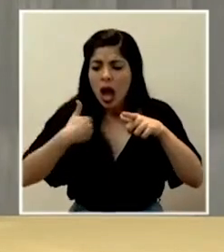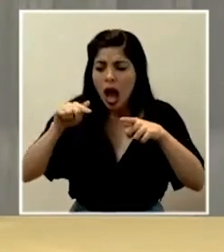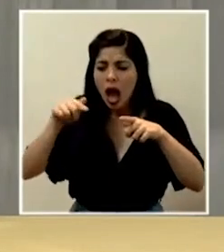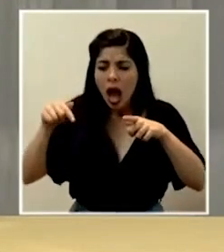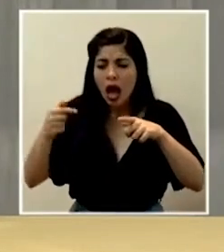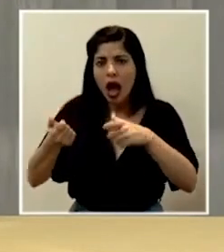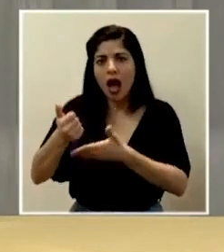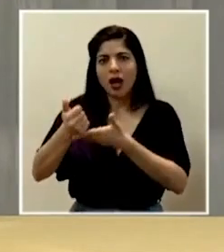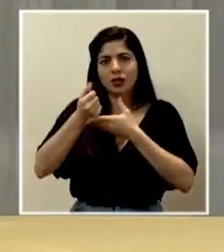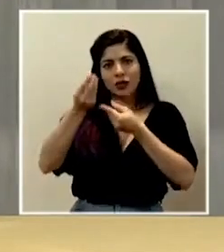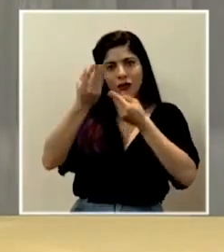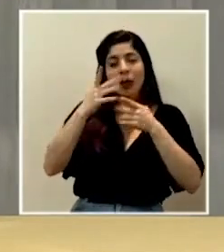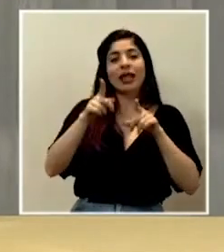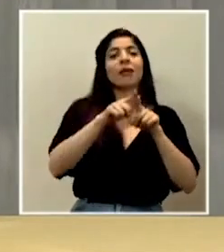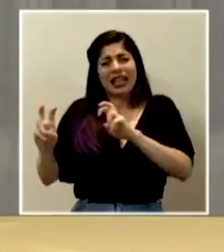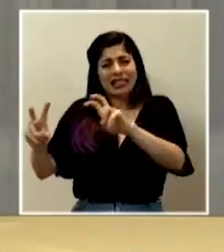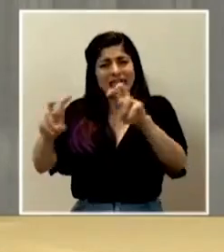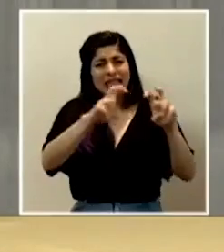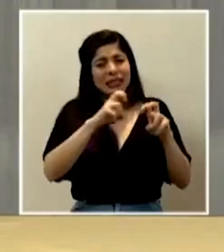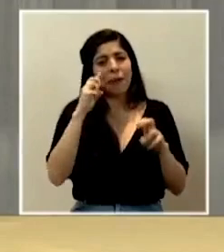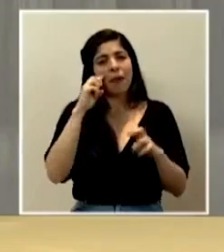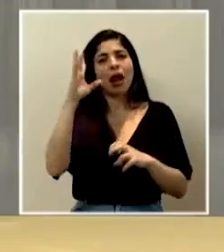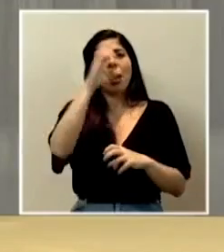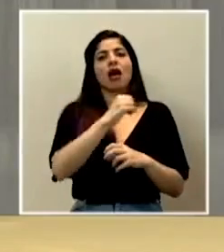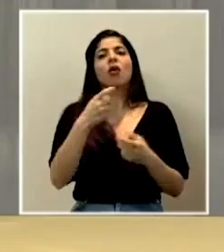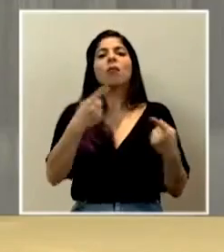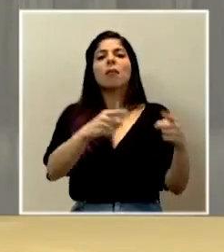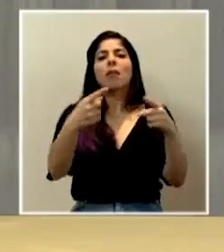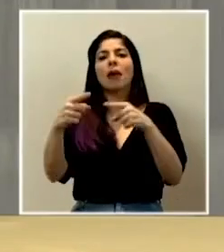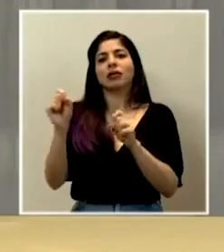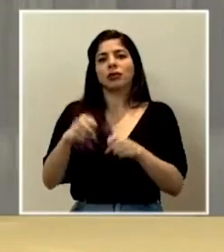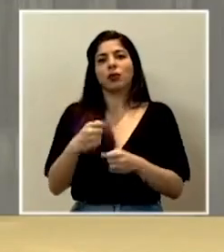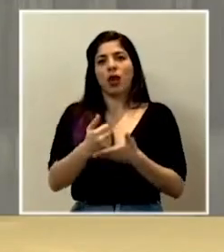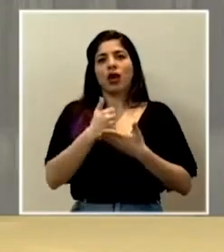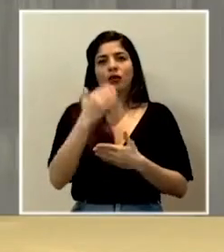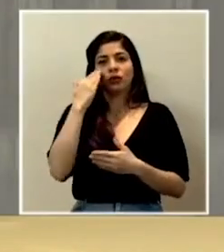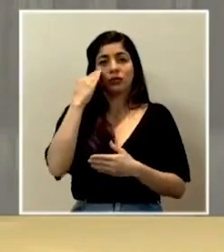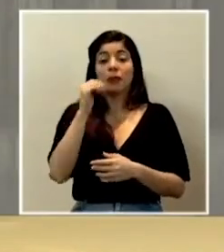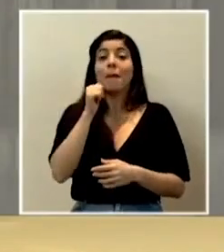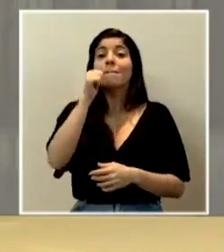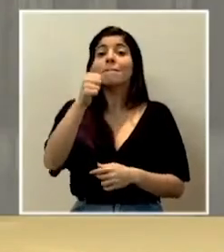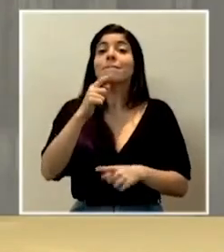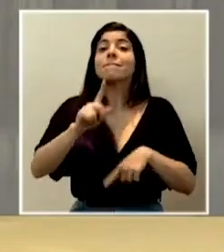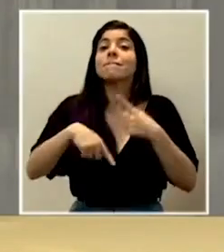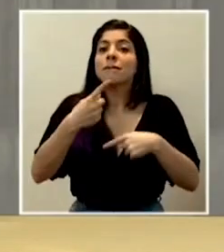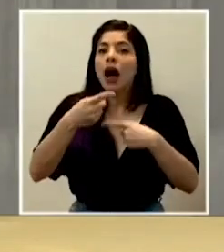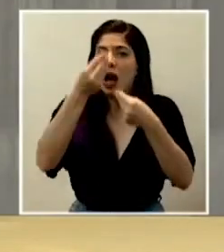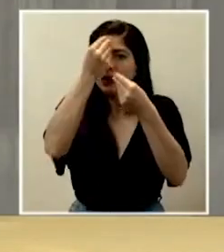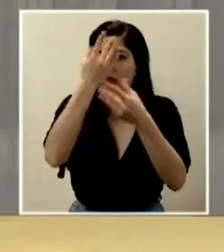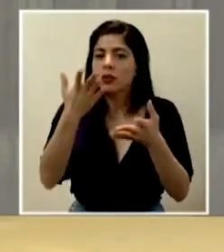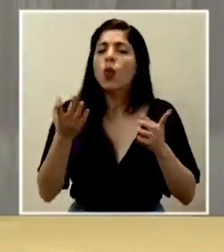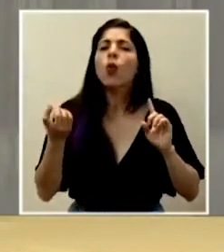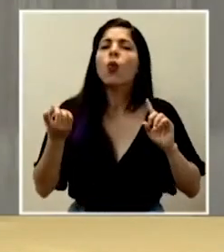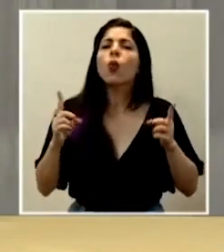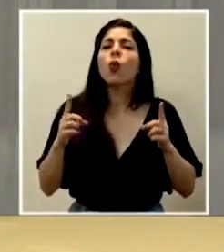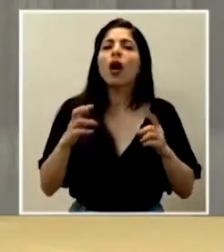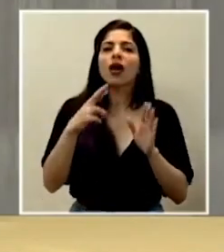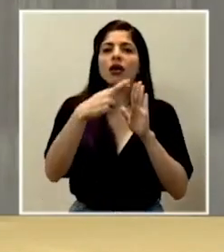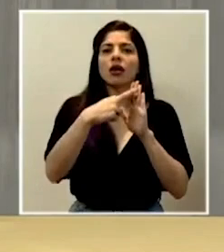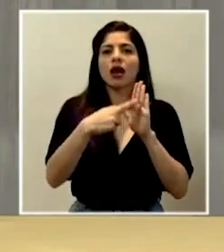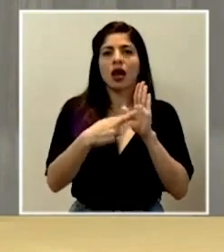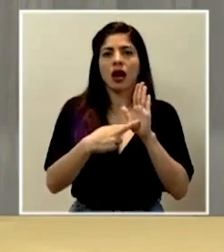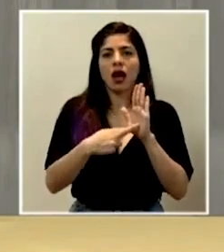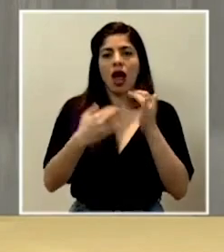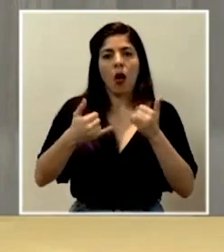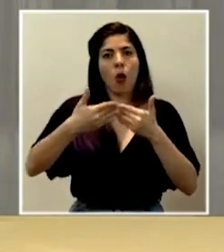tenemos también lo que es el índice de positividad ocurriendo. Como indico, nosotros en este momento mañana vamos a indicar cuáles son las reglas que vamos a